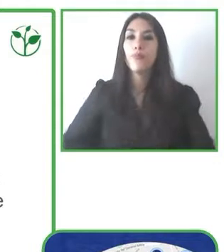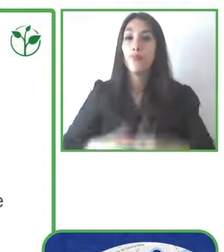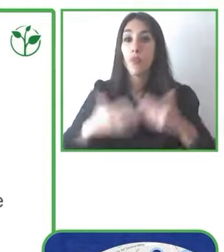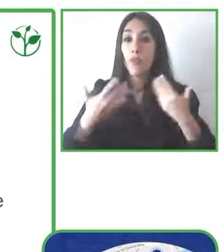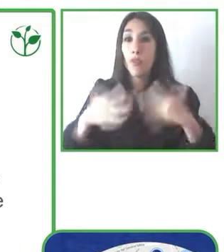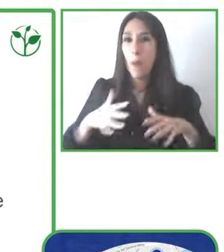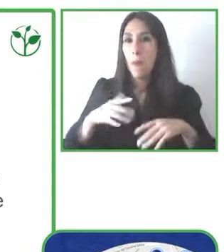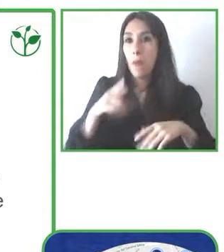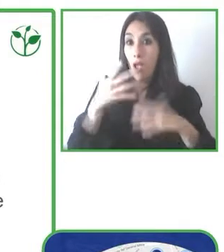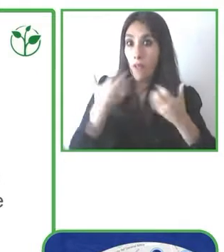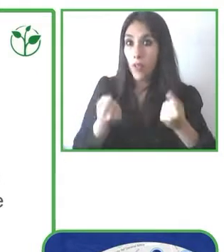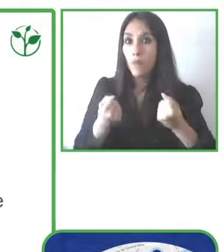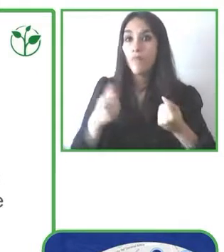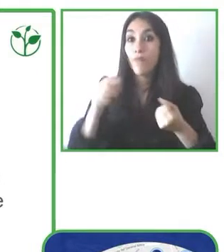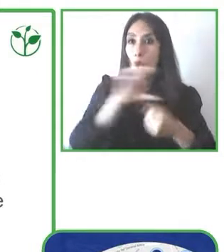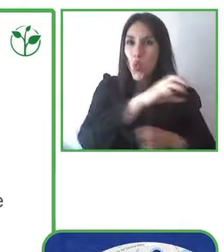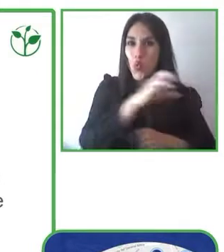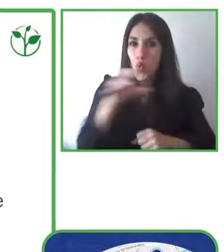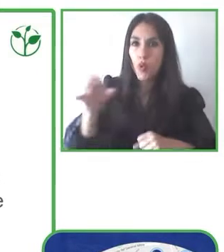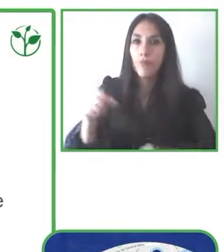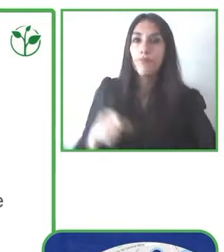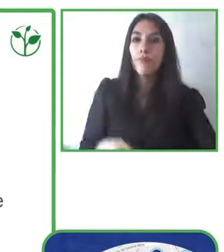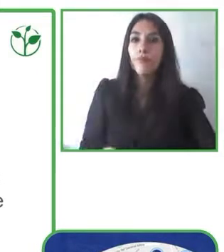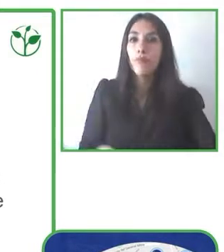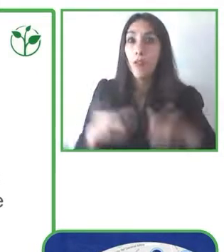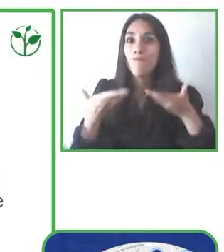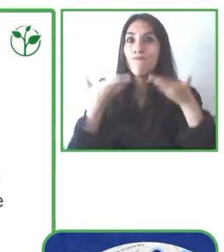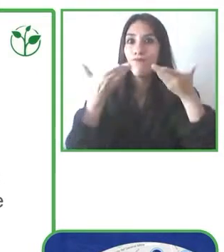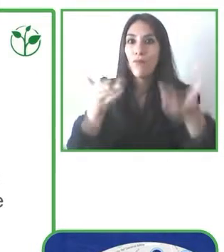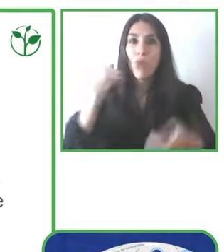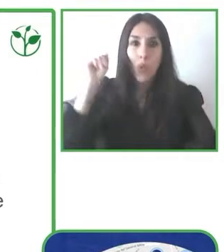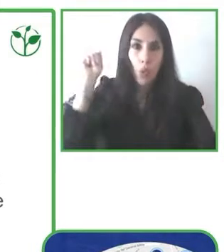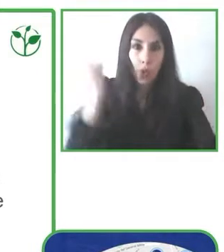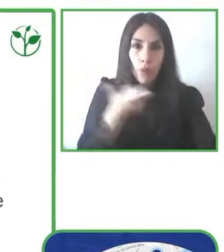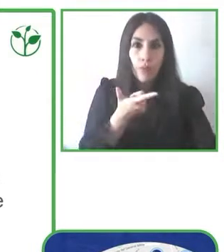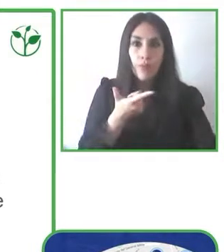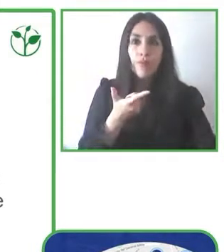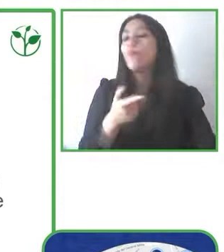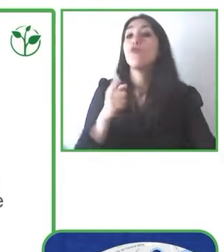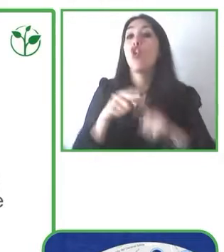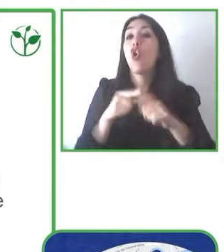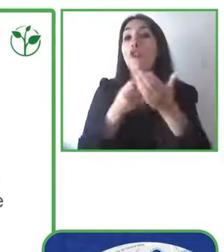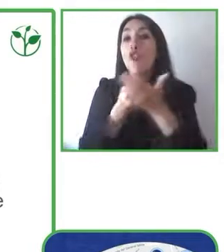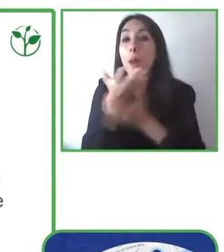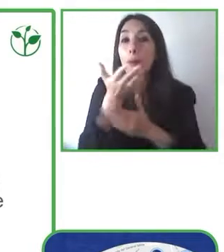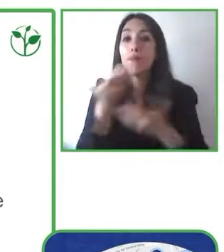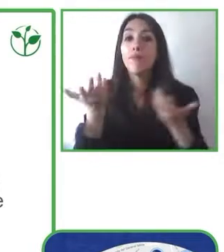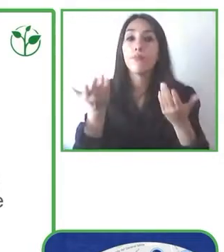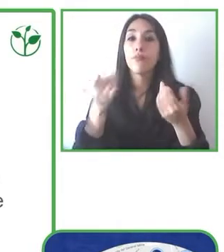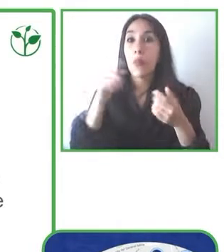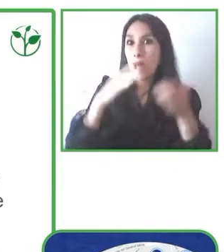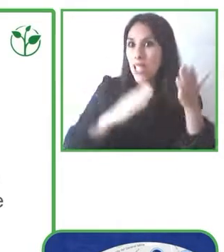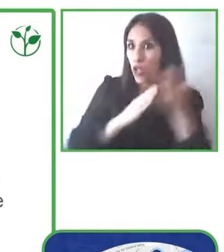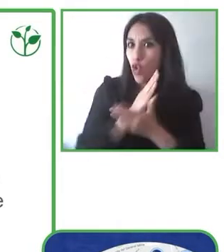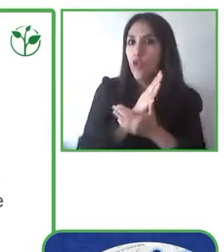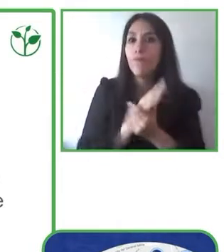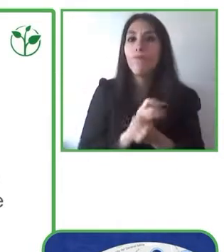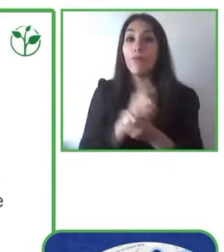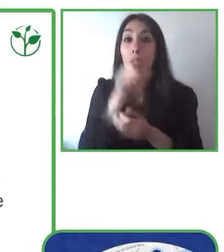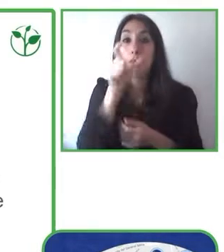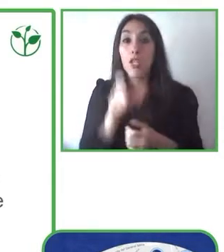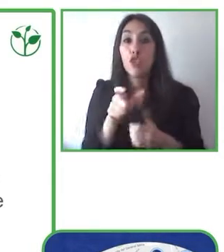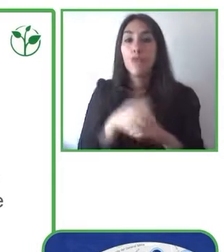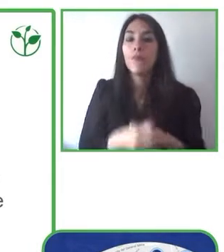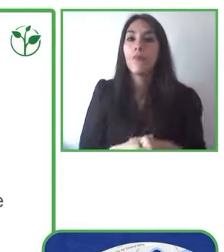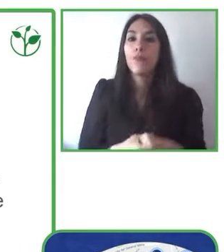ofrecer toda esta información y también permitir al usuario una interactividad también